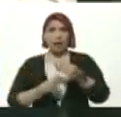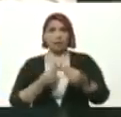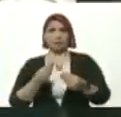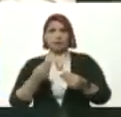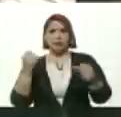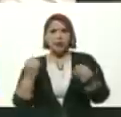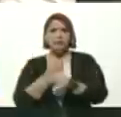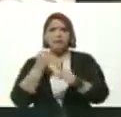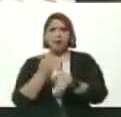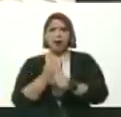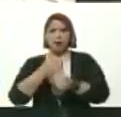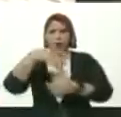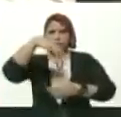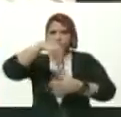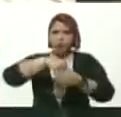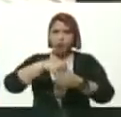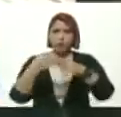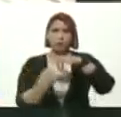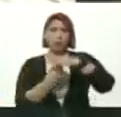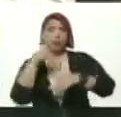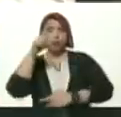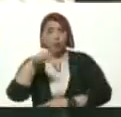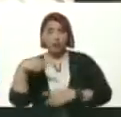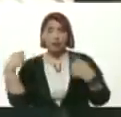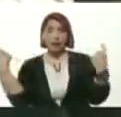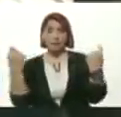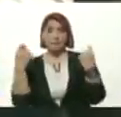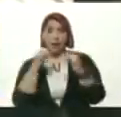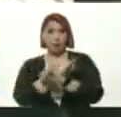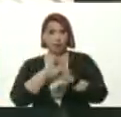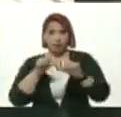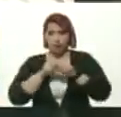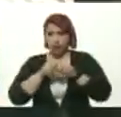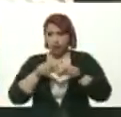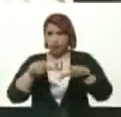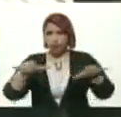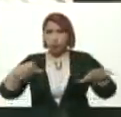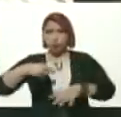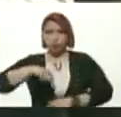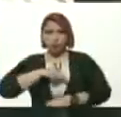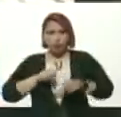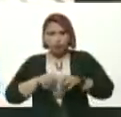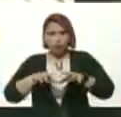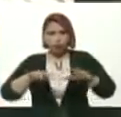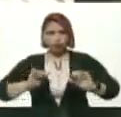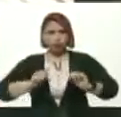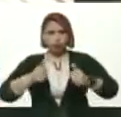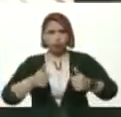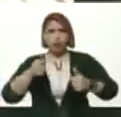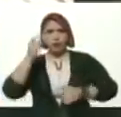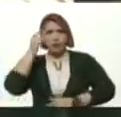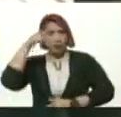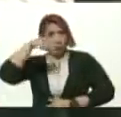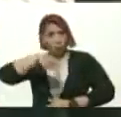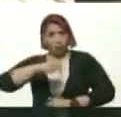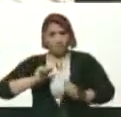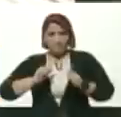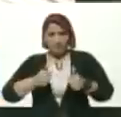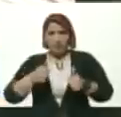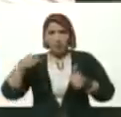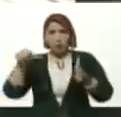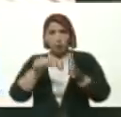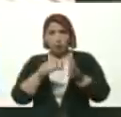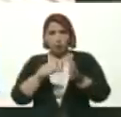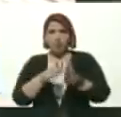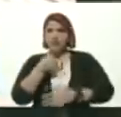También Hay una campaña Que ya desplegamos Que vamos a desplegar Presidente En el día de hoy Donde se